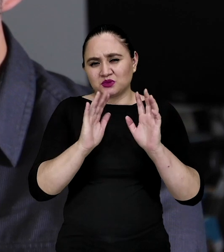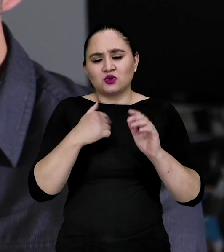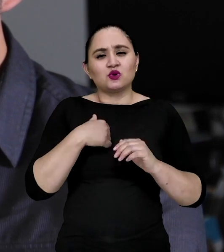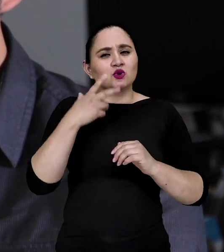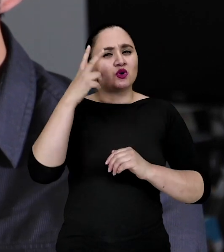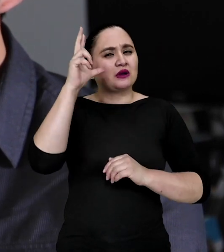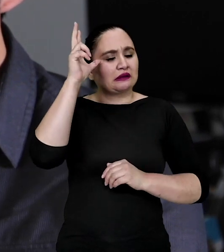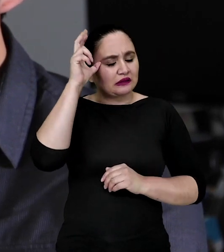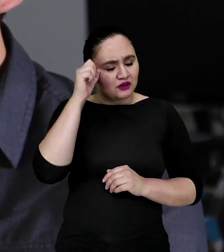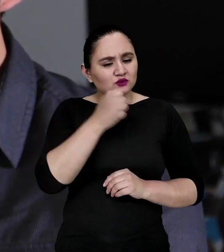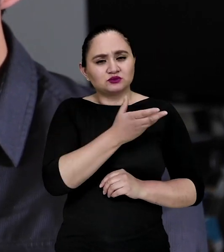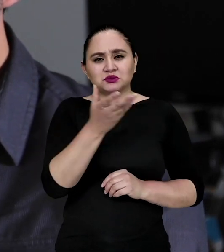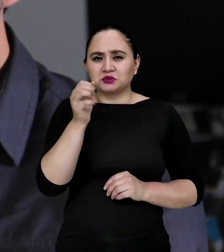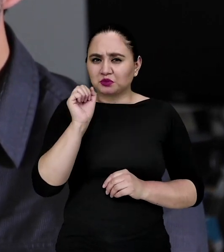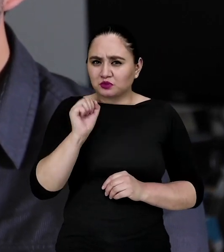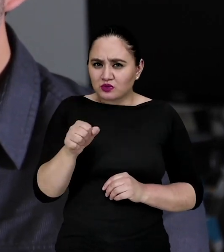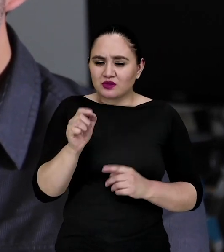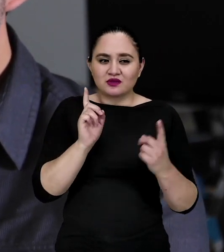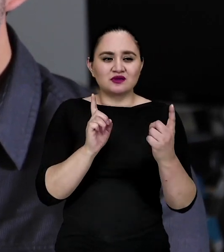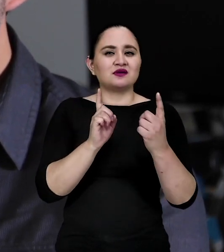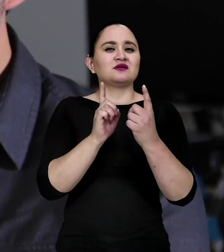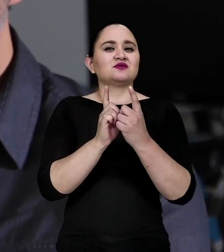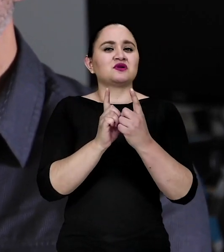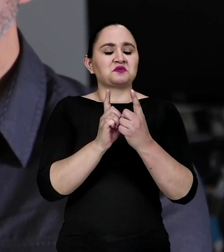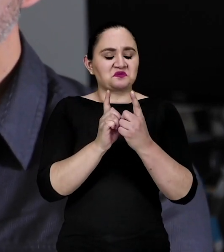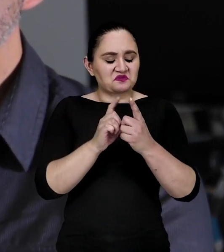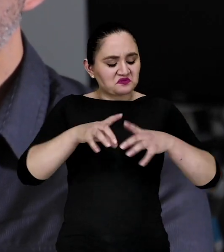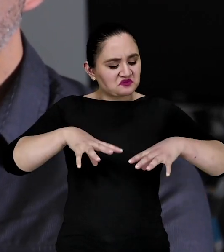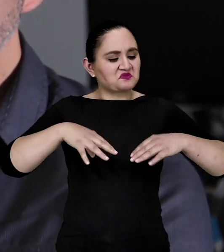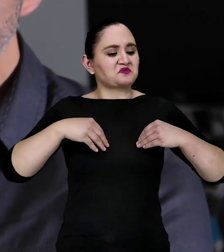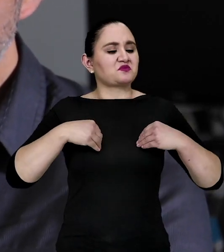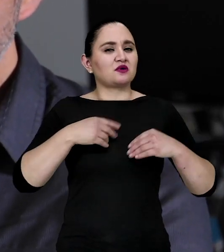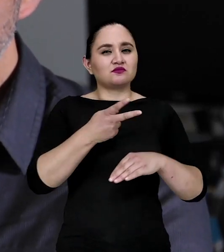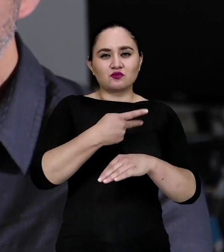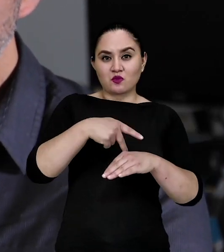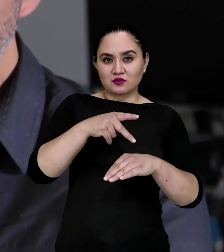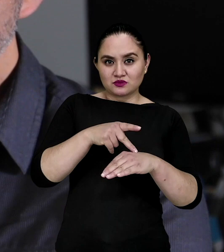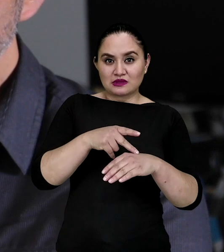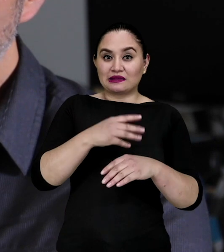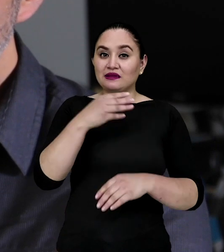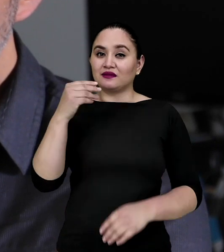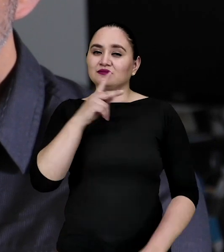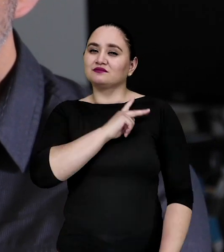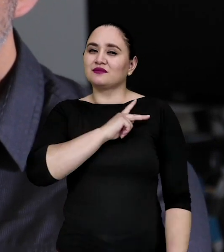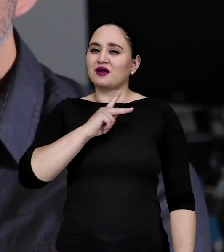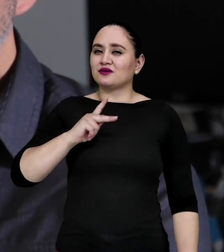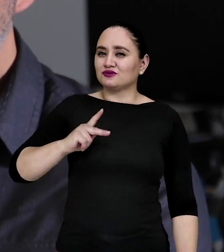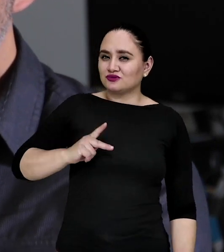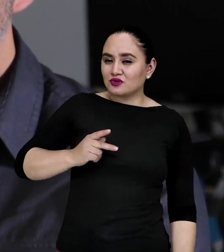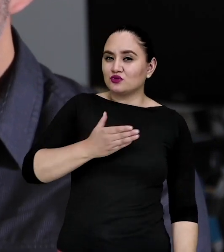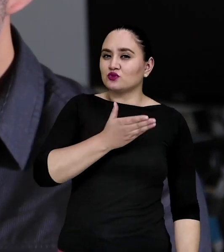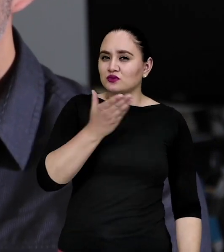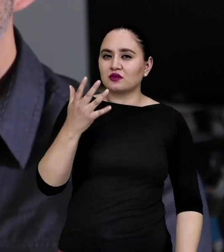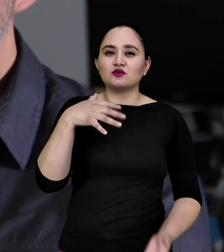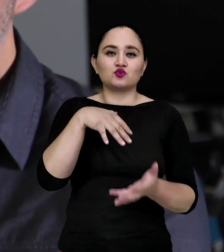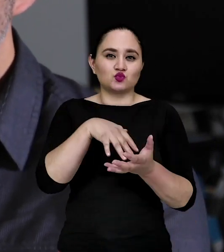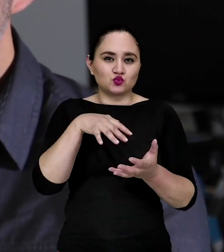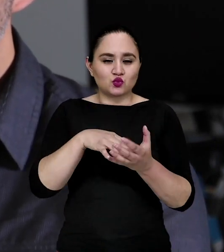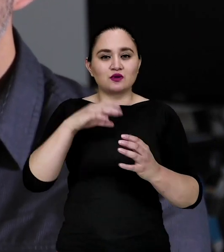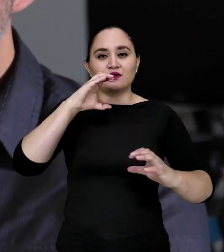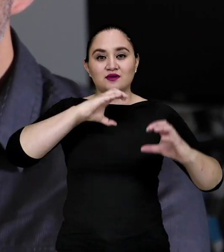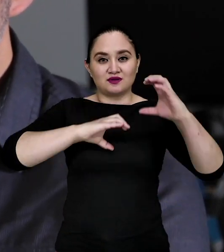Yo creo que pueden encontrar una realización profesional y personal si